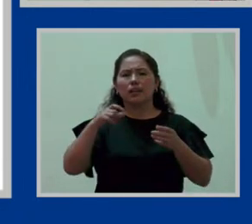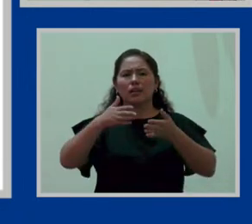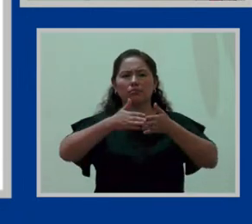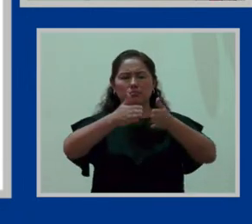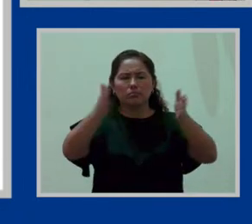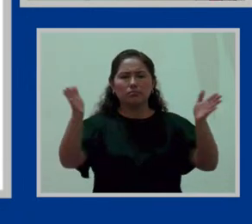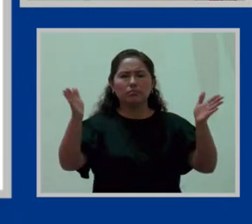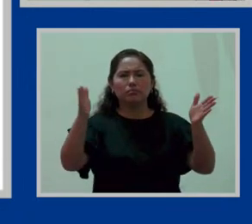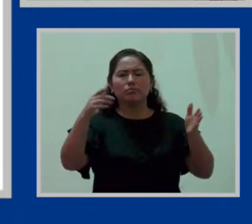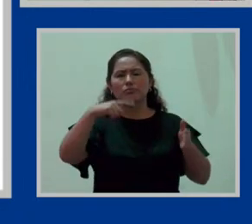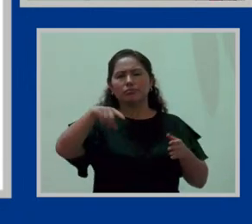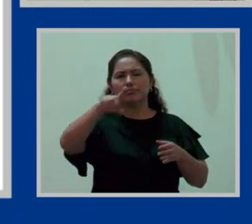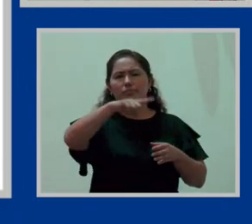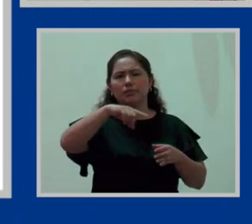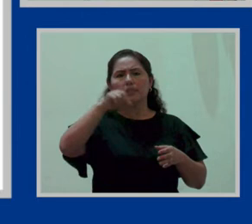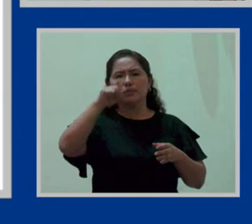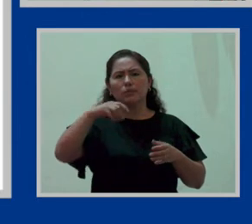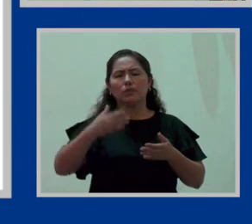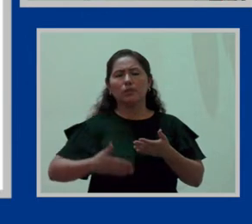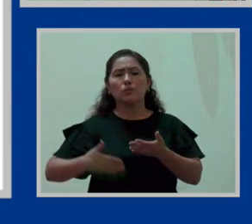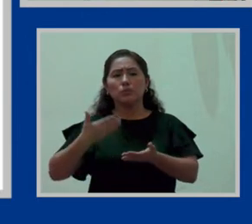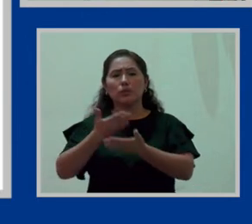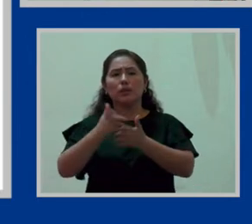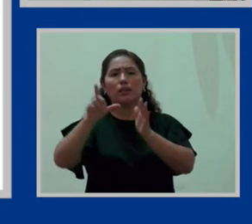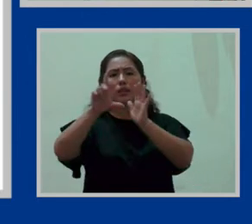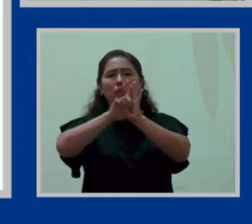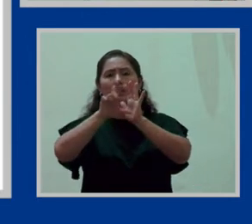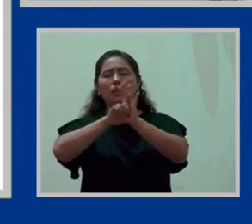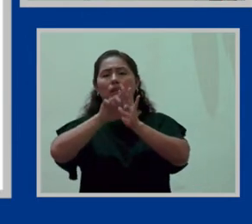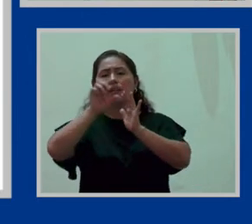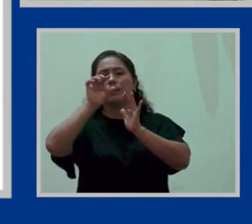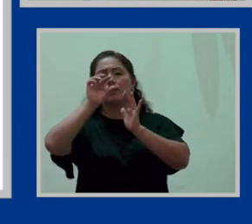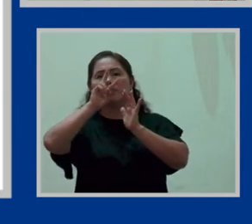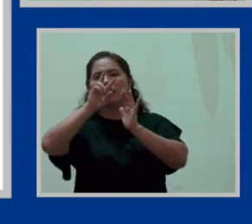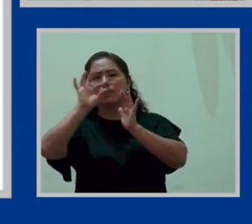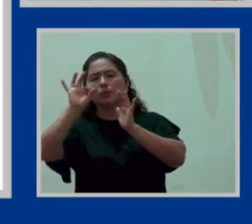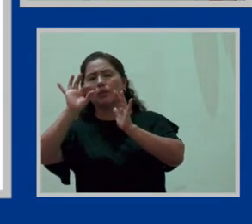lo dispuesto en la ley 29.896.